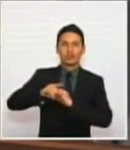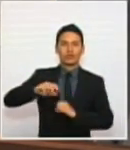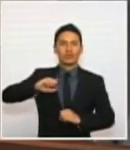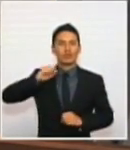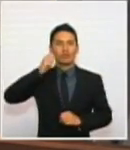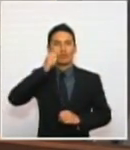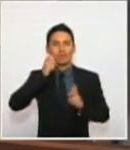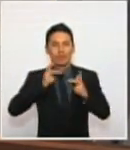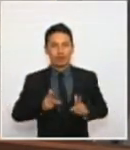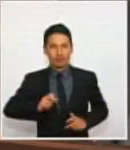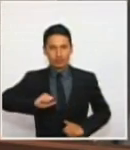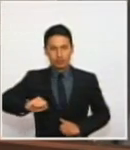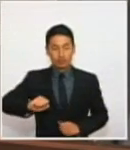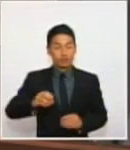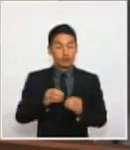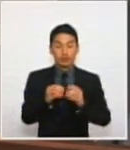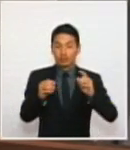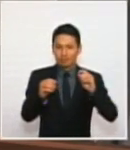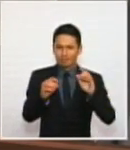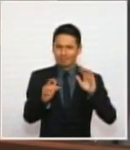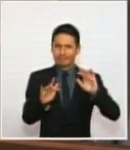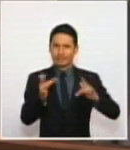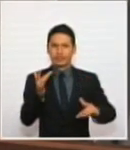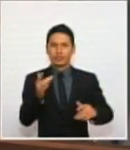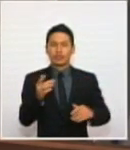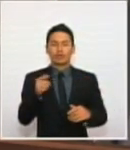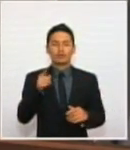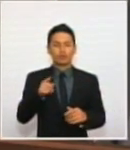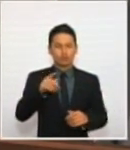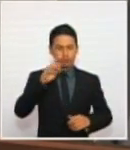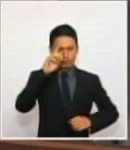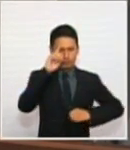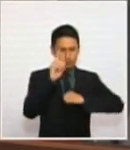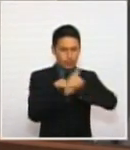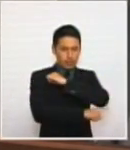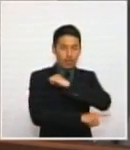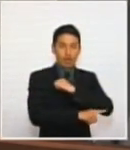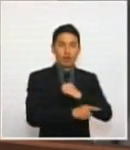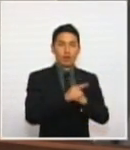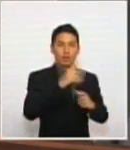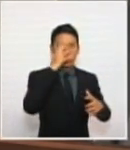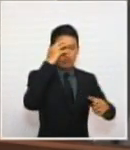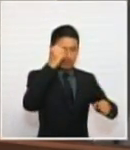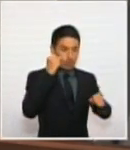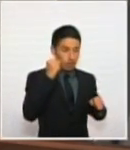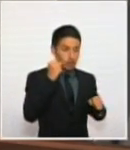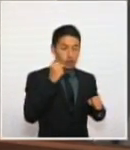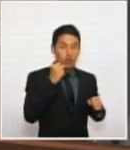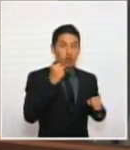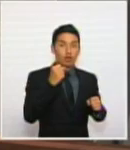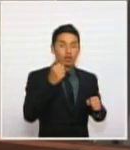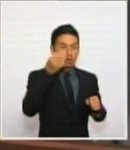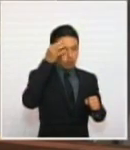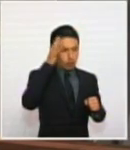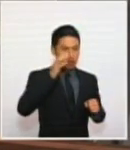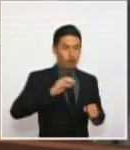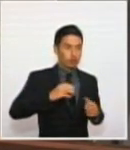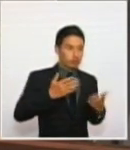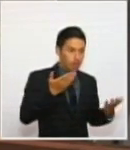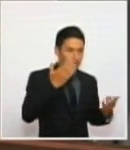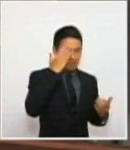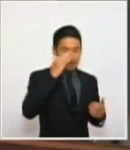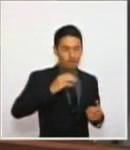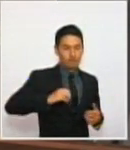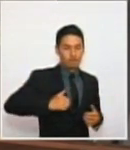Desconoce que la justicia penal militar no puede conocer en ningún caso violaciones a los